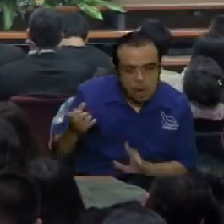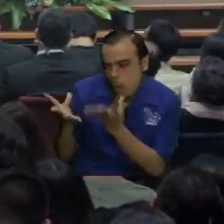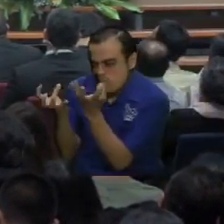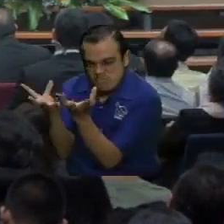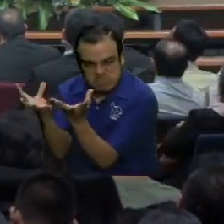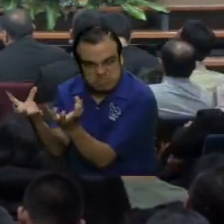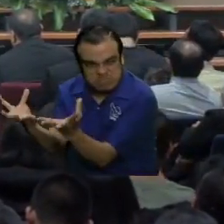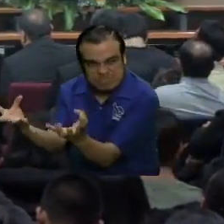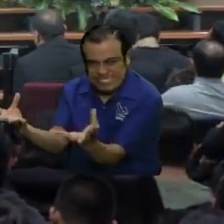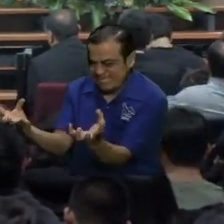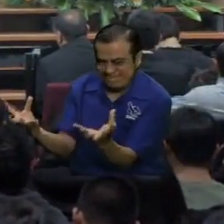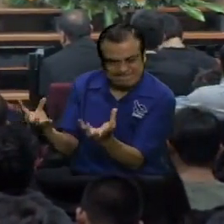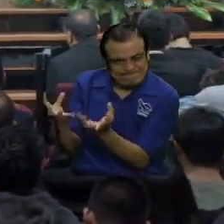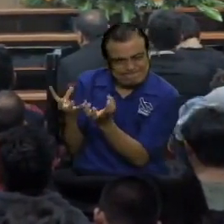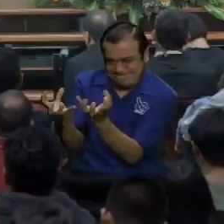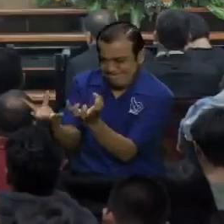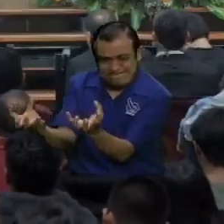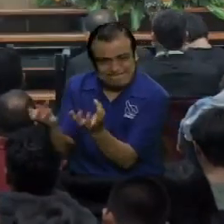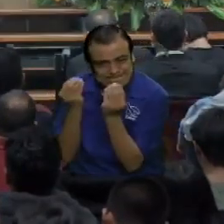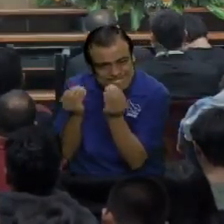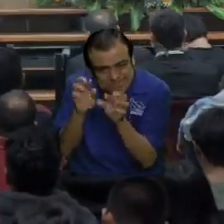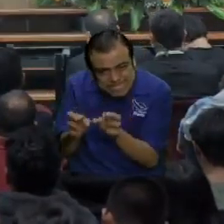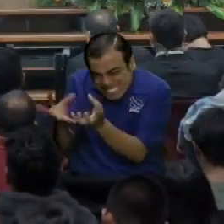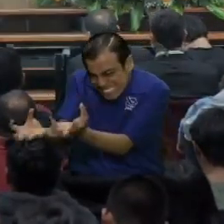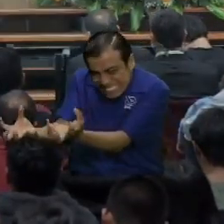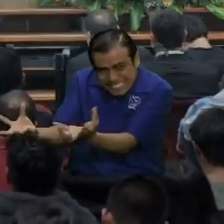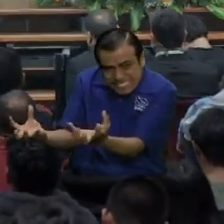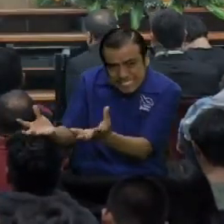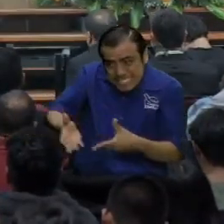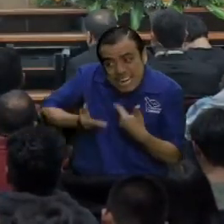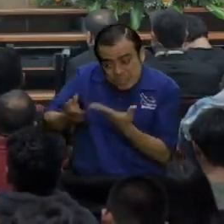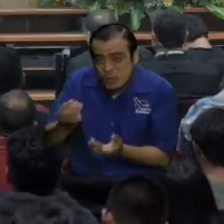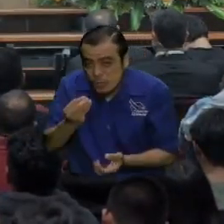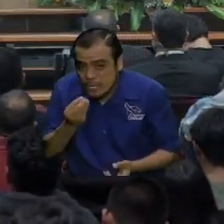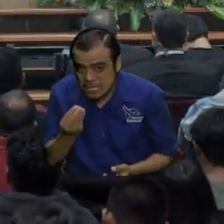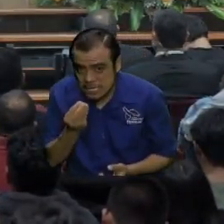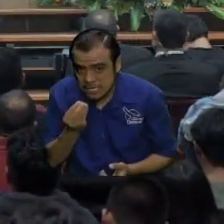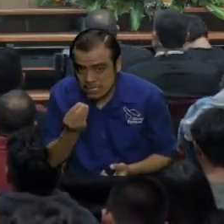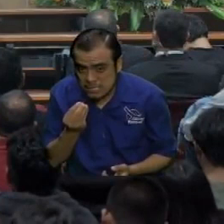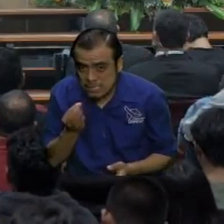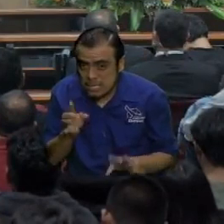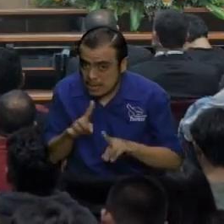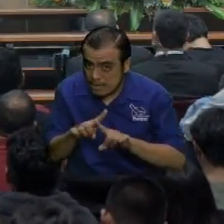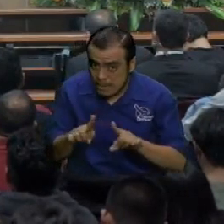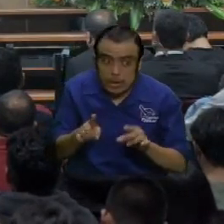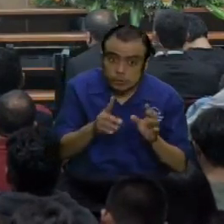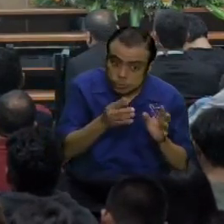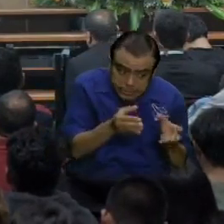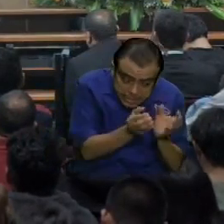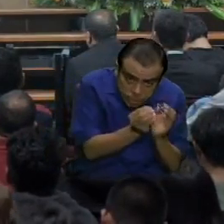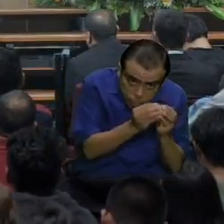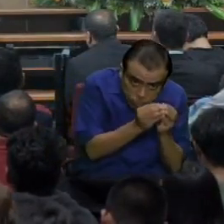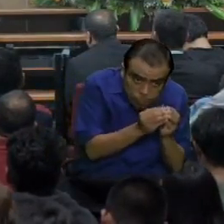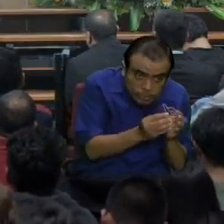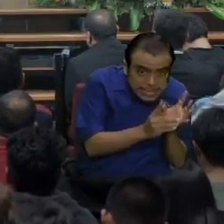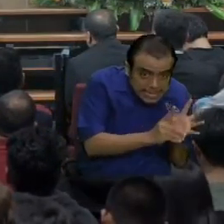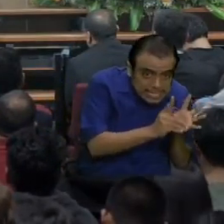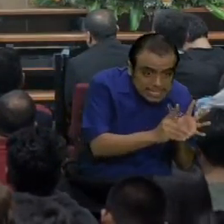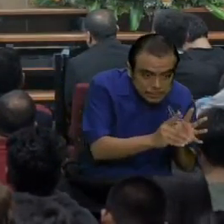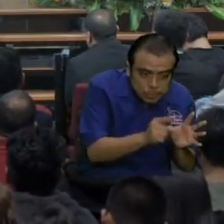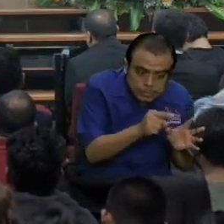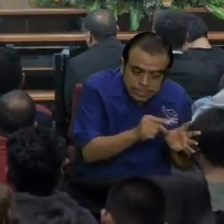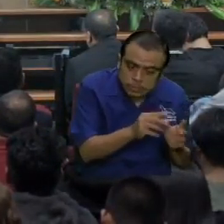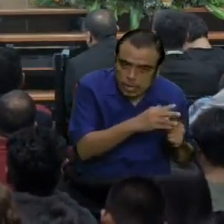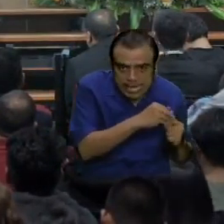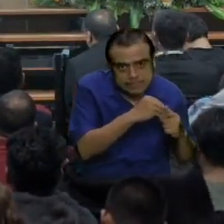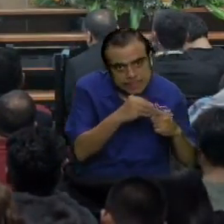con miles y miles y miles de personas y las alimento. Pero mis discípulos son otra cosa,